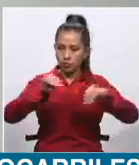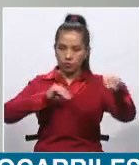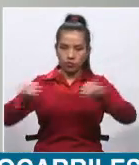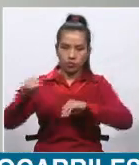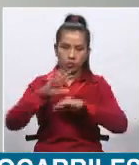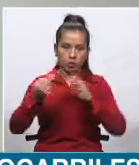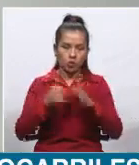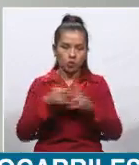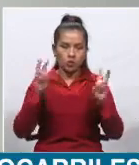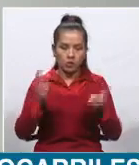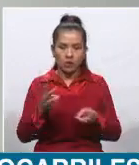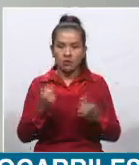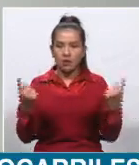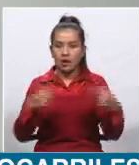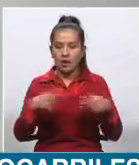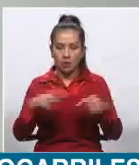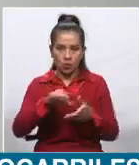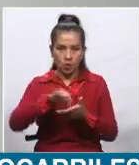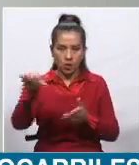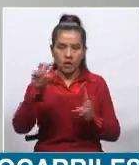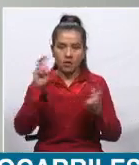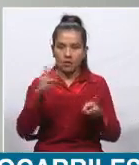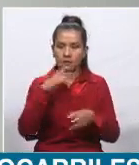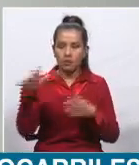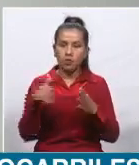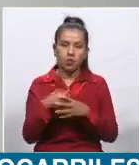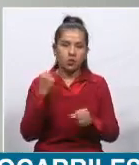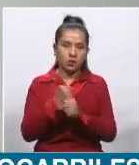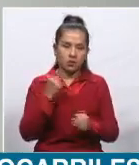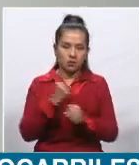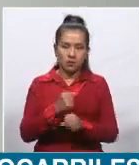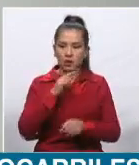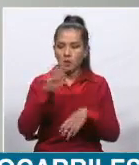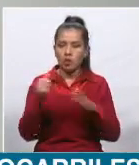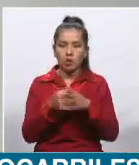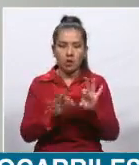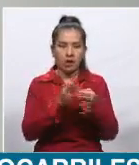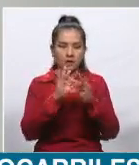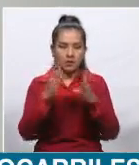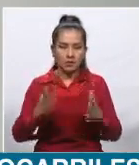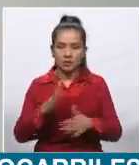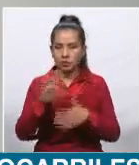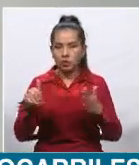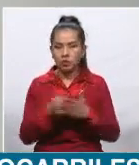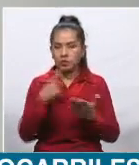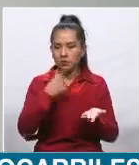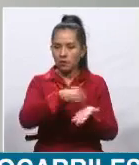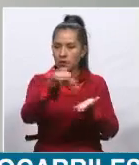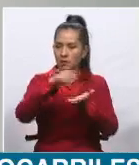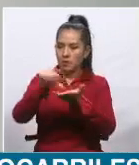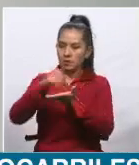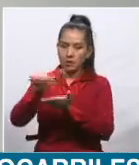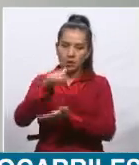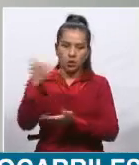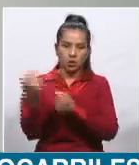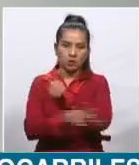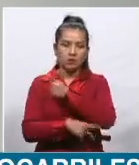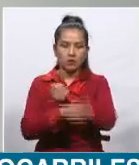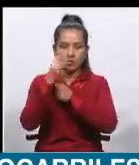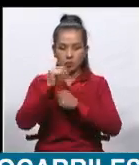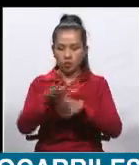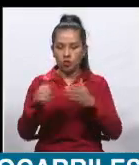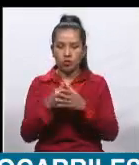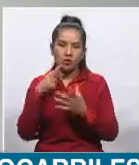importes, ya sea de albaneros, por tasas de operación, tasas de mantenimiento, a los demás países por los cuales atravesa esa carga.